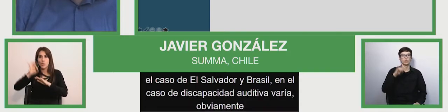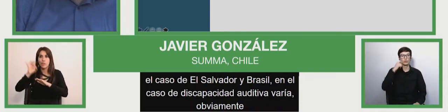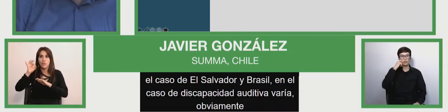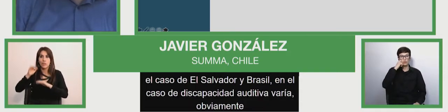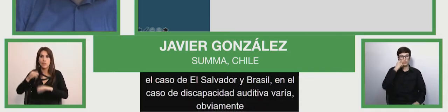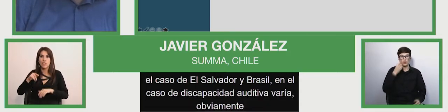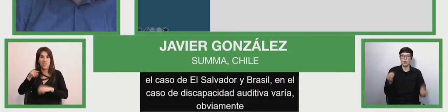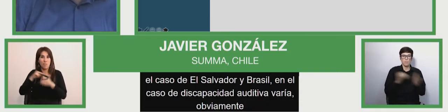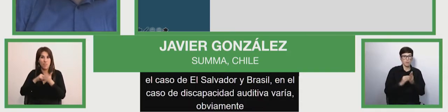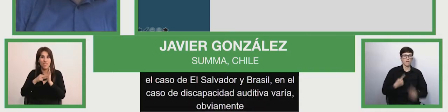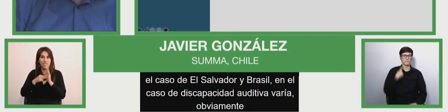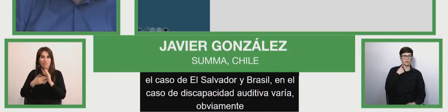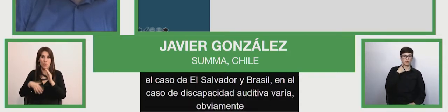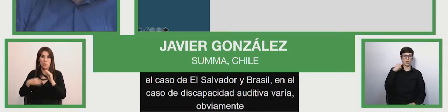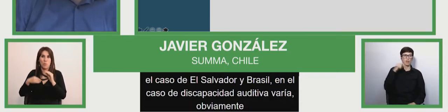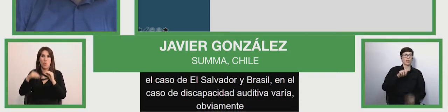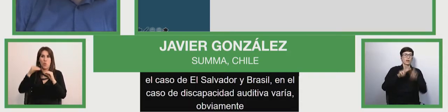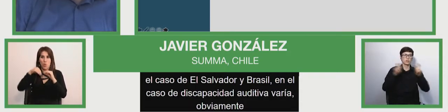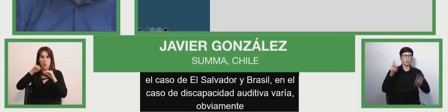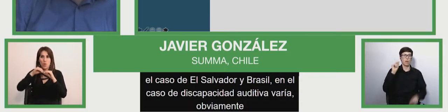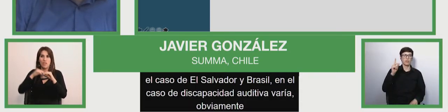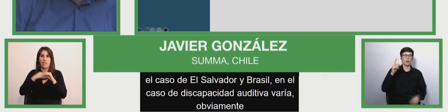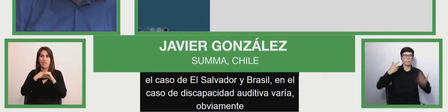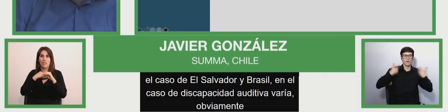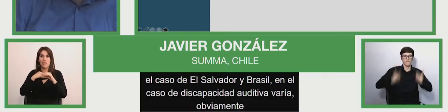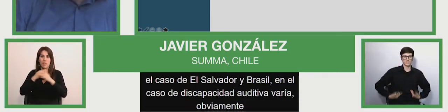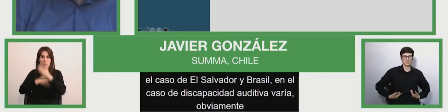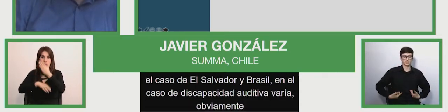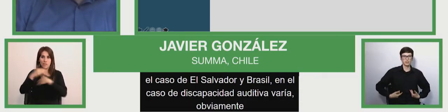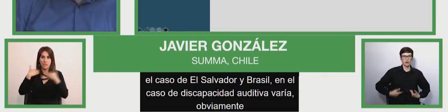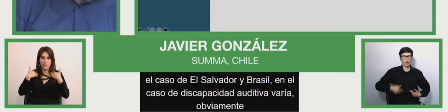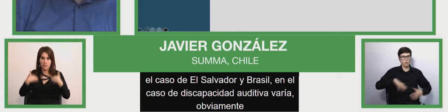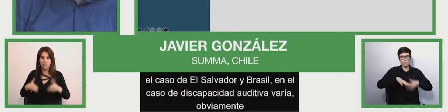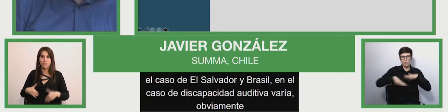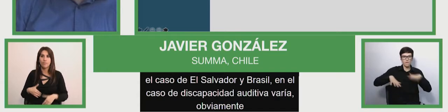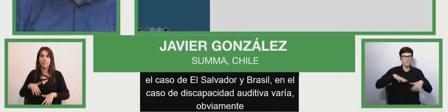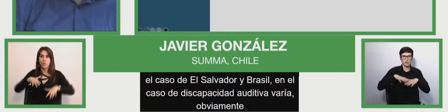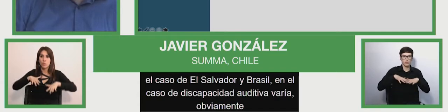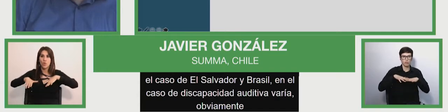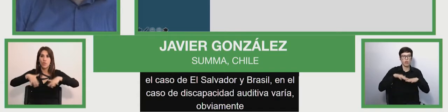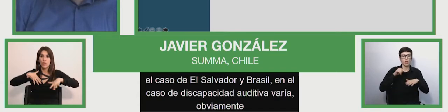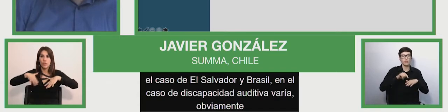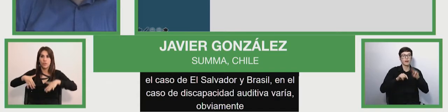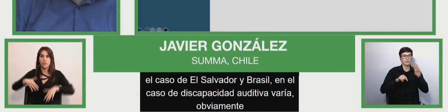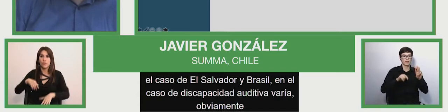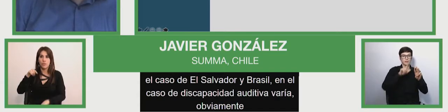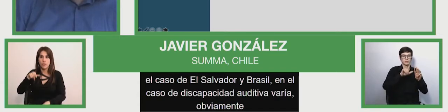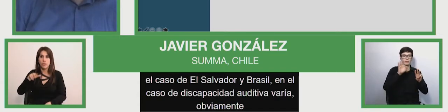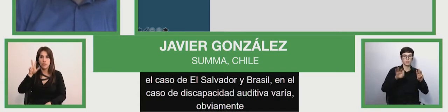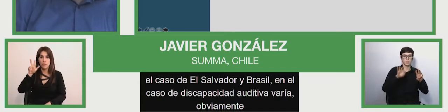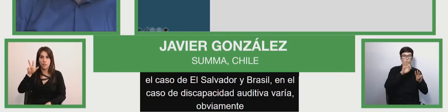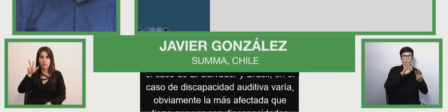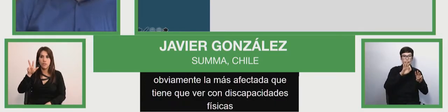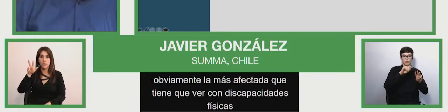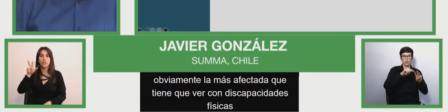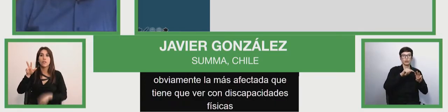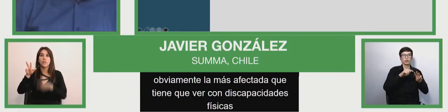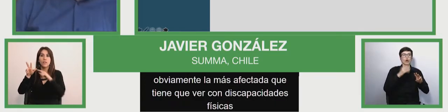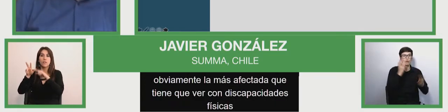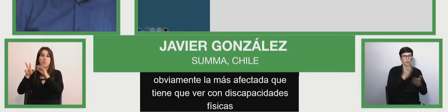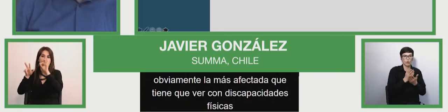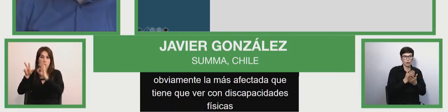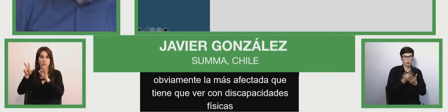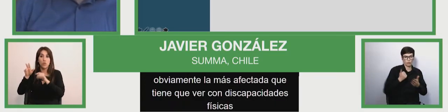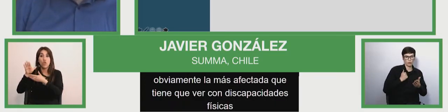afectada tiene que ver con discapacidad física, directamente movilidad, en lo cual varía entre 37 y 74% de